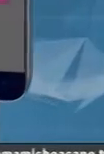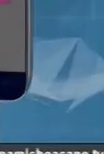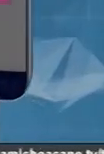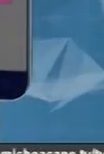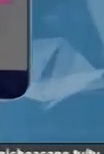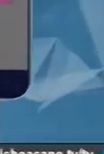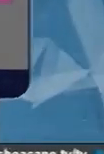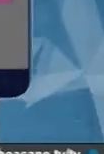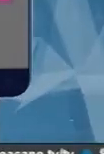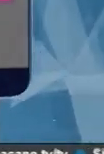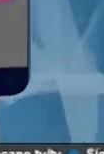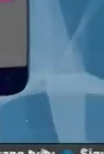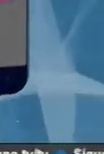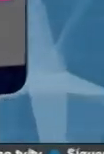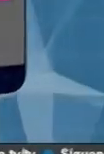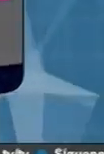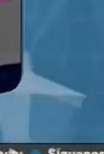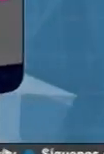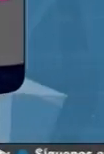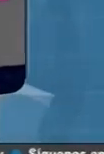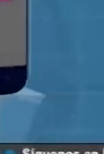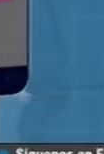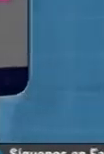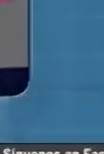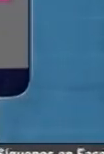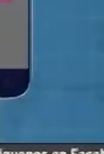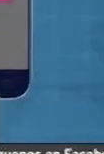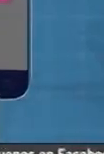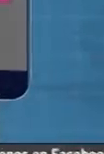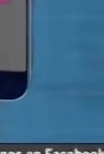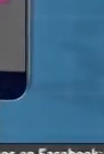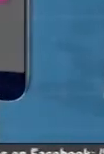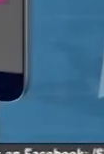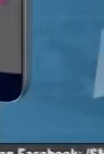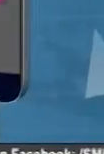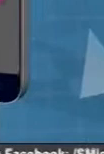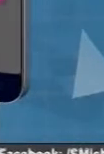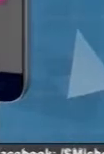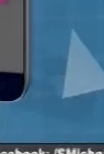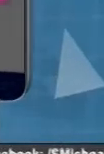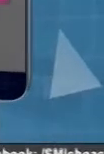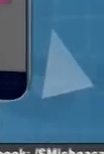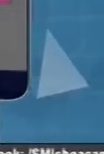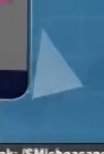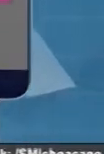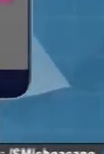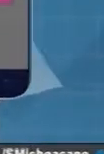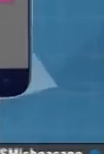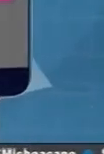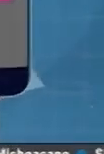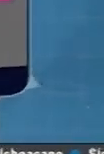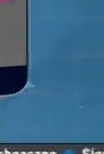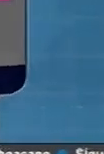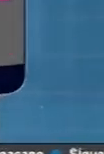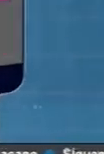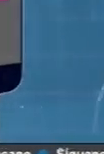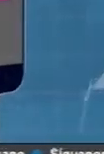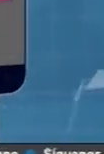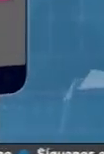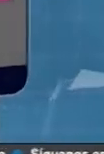Estado. Pero en esa reunión vamos a revisar si las medidas que hemos